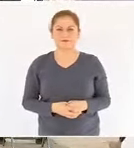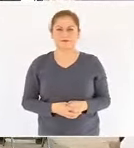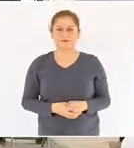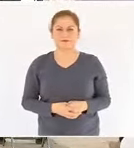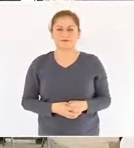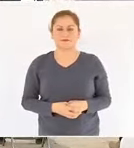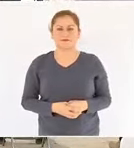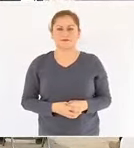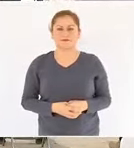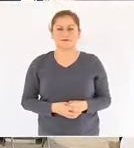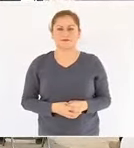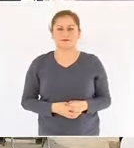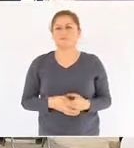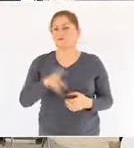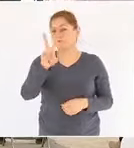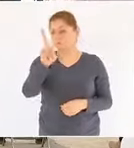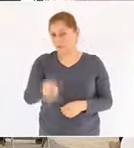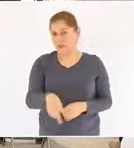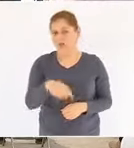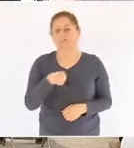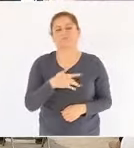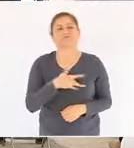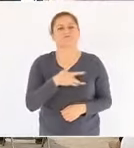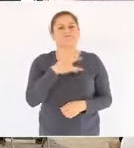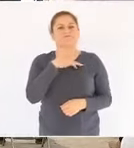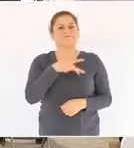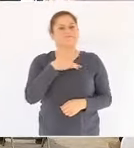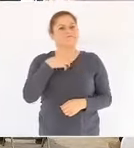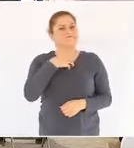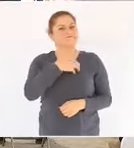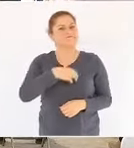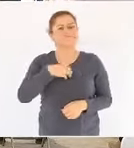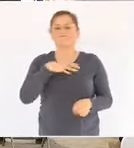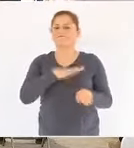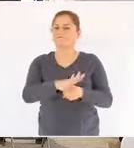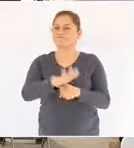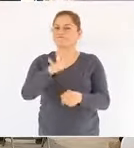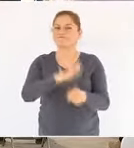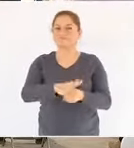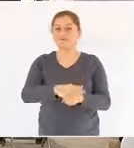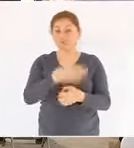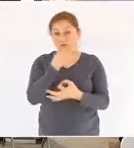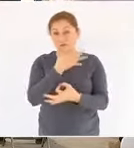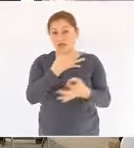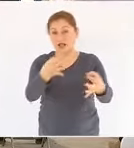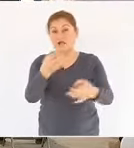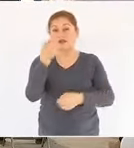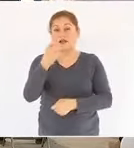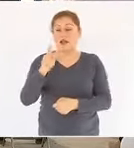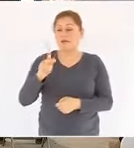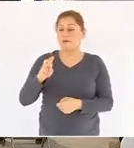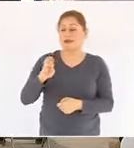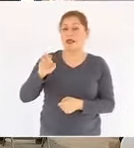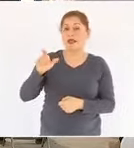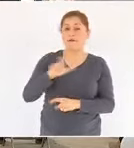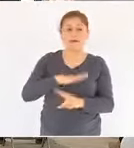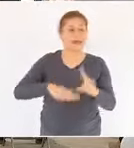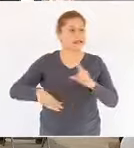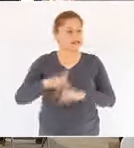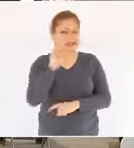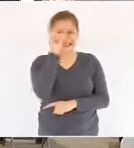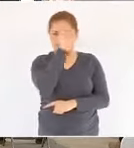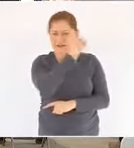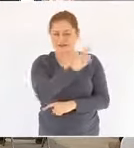Es satisfactorio informar que pese al entorno adverso, Pemex logró pagar un monto